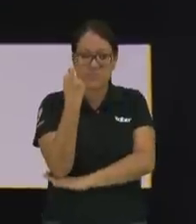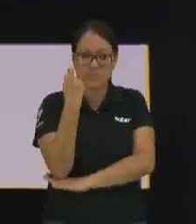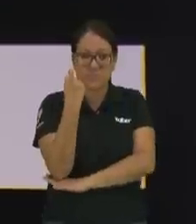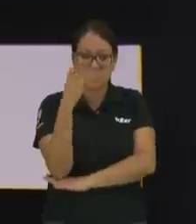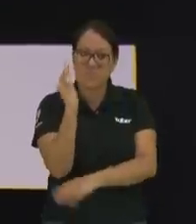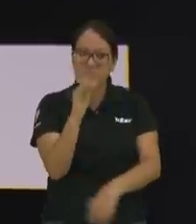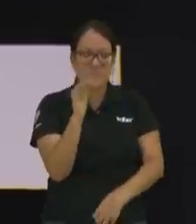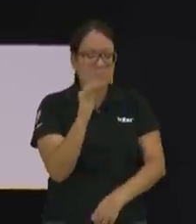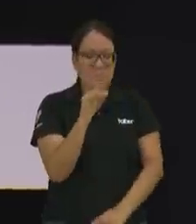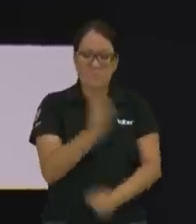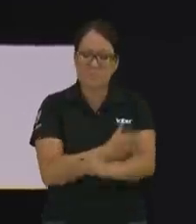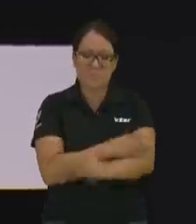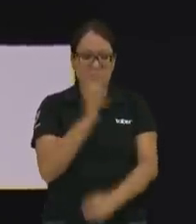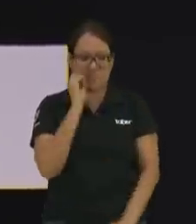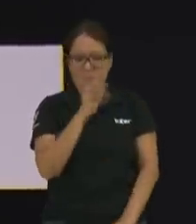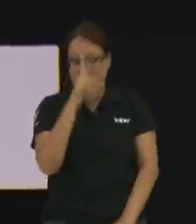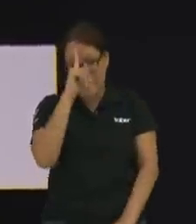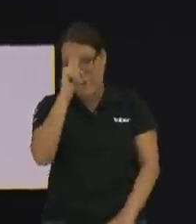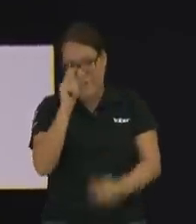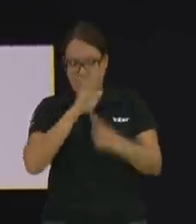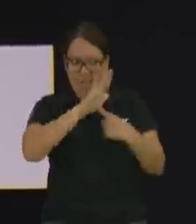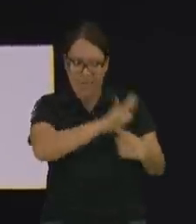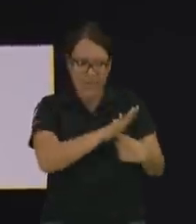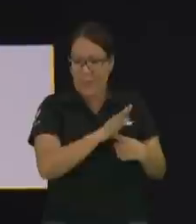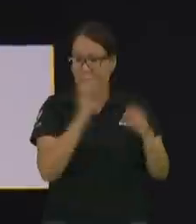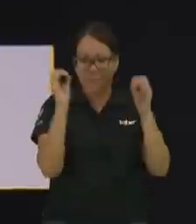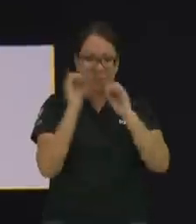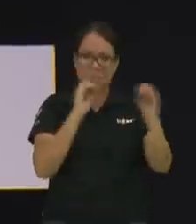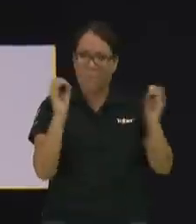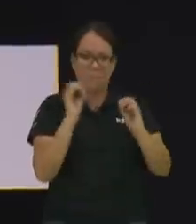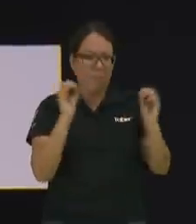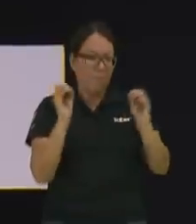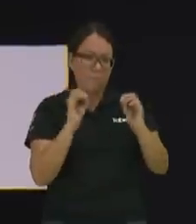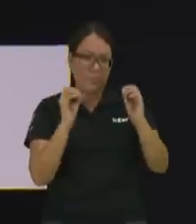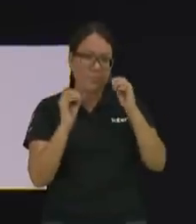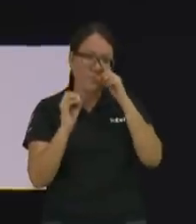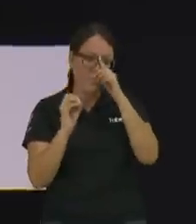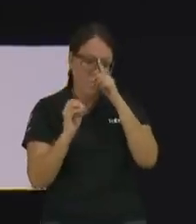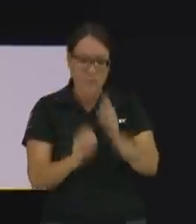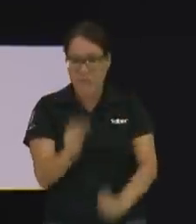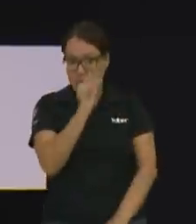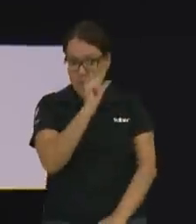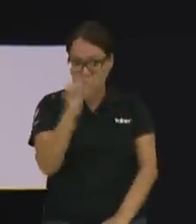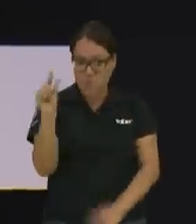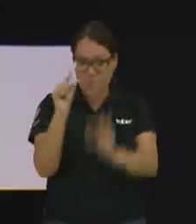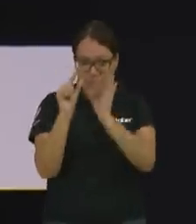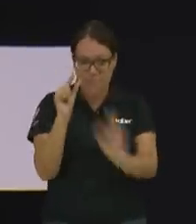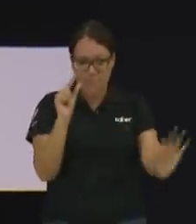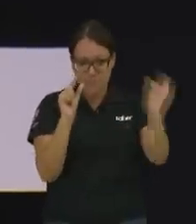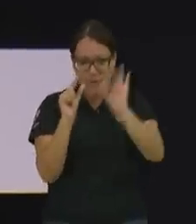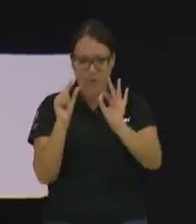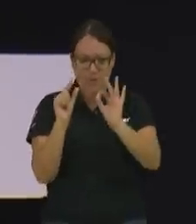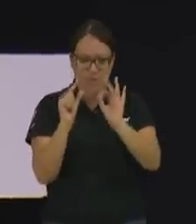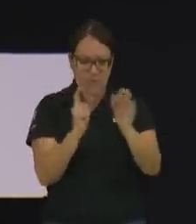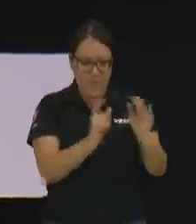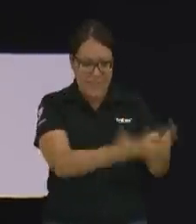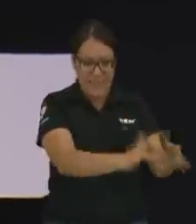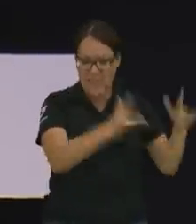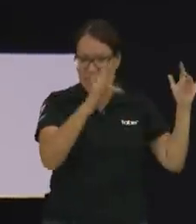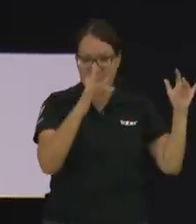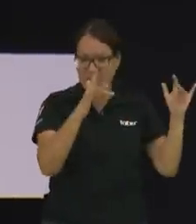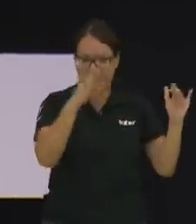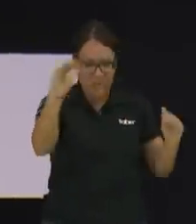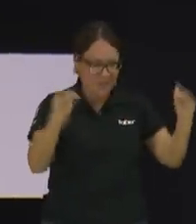no les dijeron lo de proverbio el abecedario del creyente de más estima es el buen nombre que la mucha riqueza y la buena